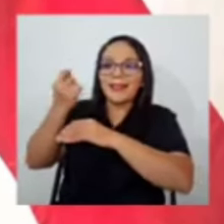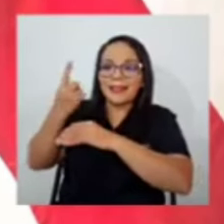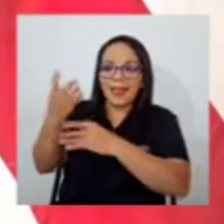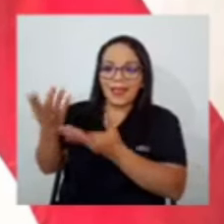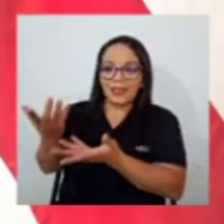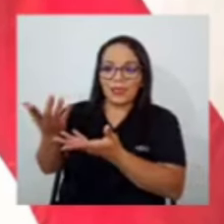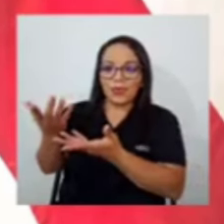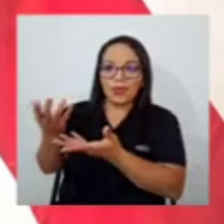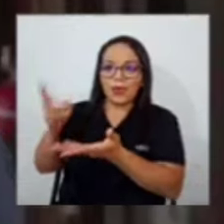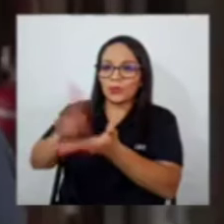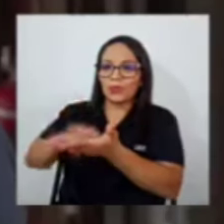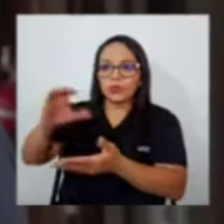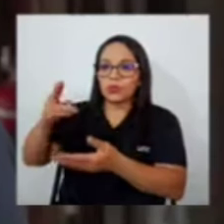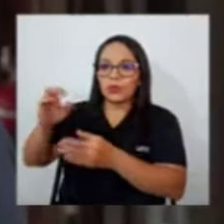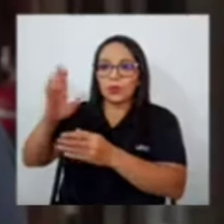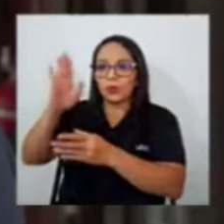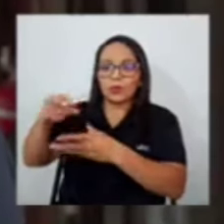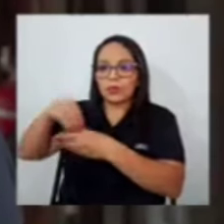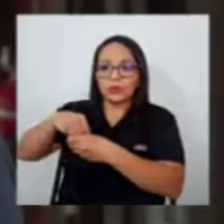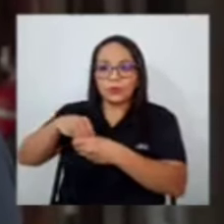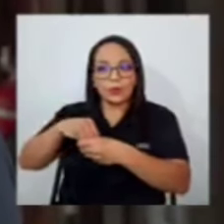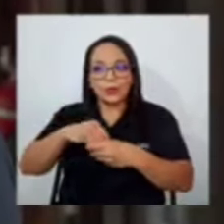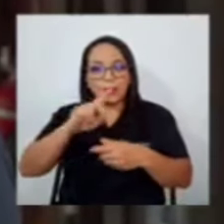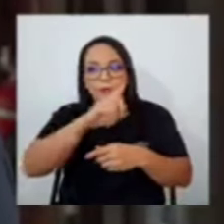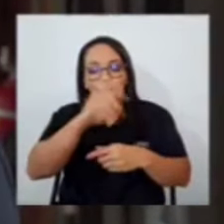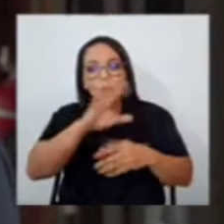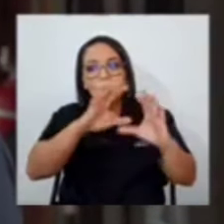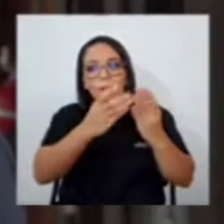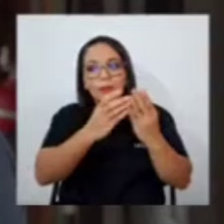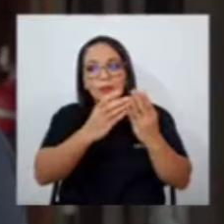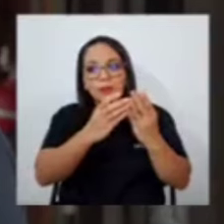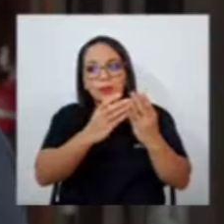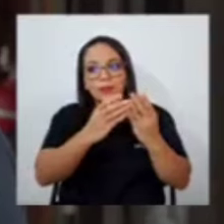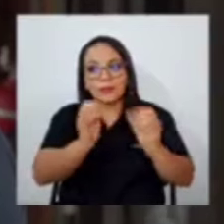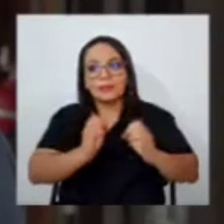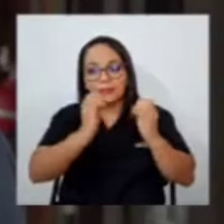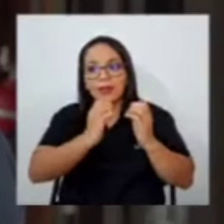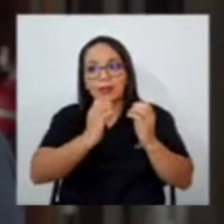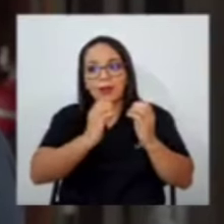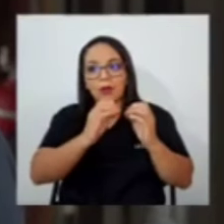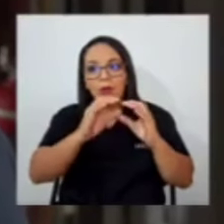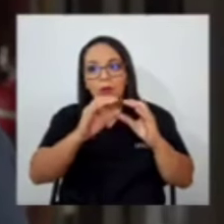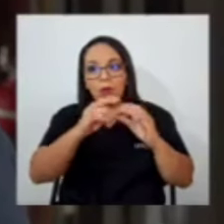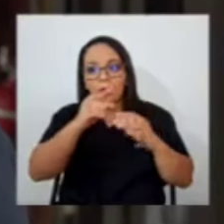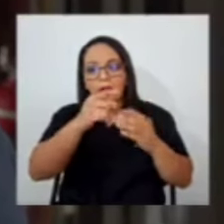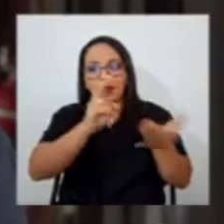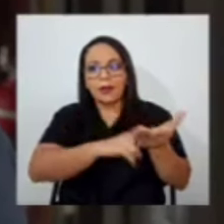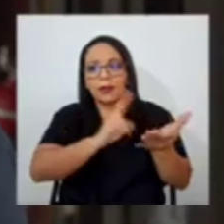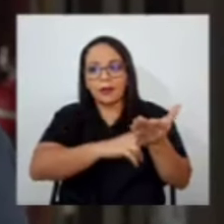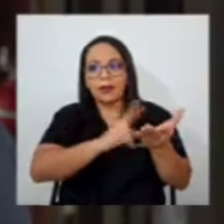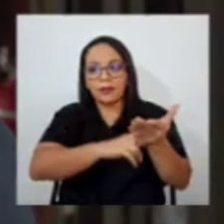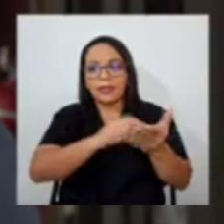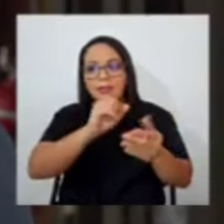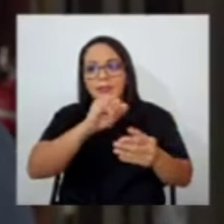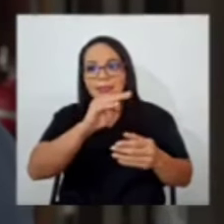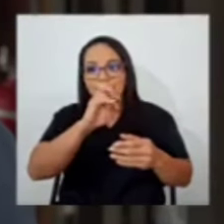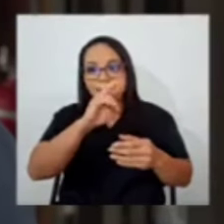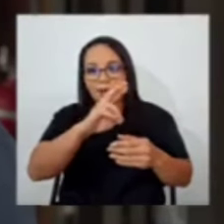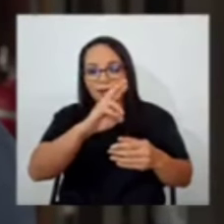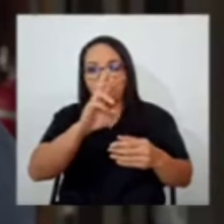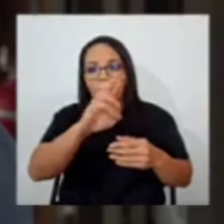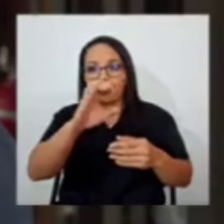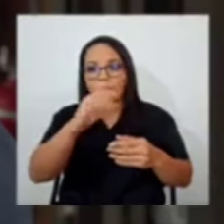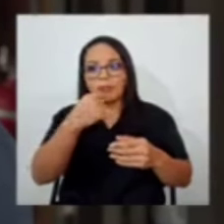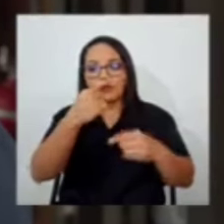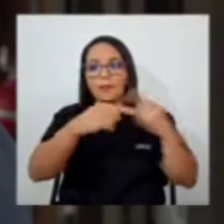el contrato la repregunta es relacionada a eso en la comisión de financiamiento que investiga los contratos del SINAR Federico Cruz esta semana dijo que él se encargaba de